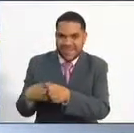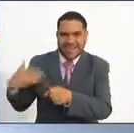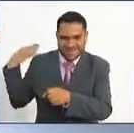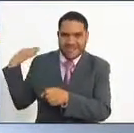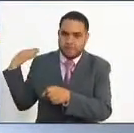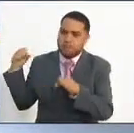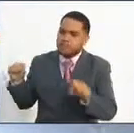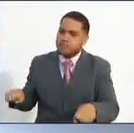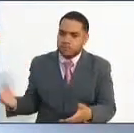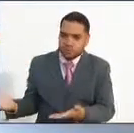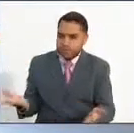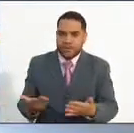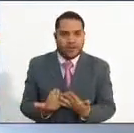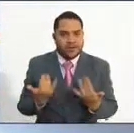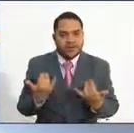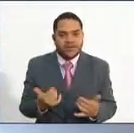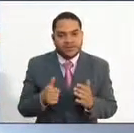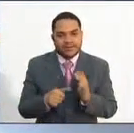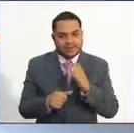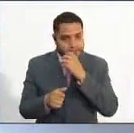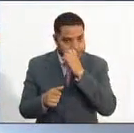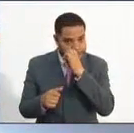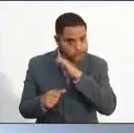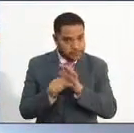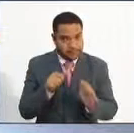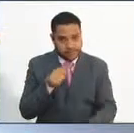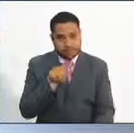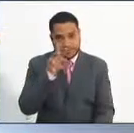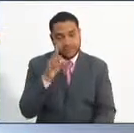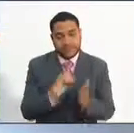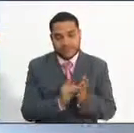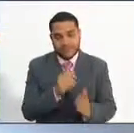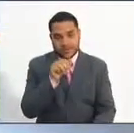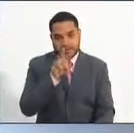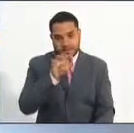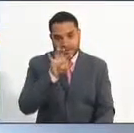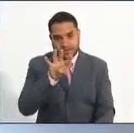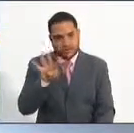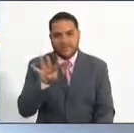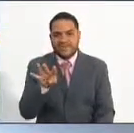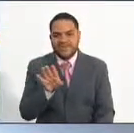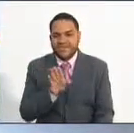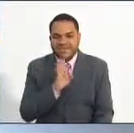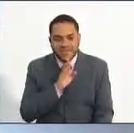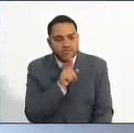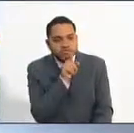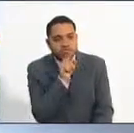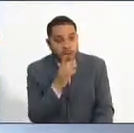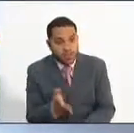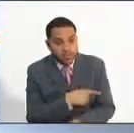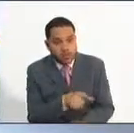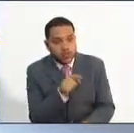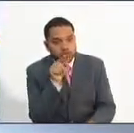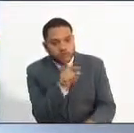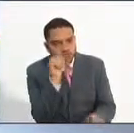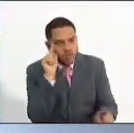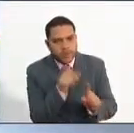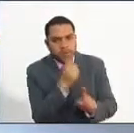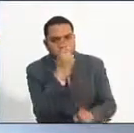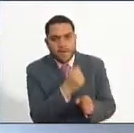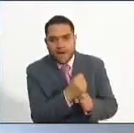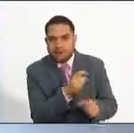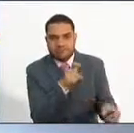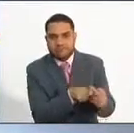aparición del decreto 1894, estrictamente tiene que ser solamente para aquel empleo que concursó. Entonces,